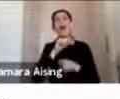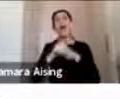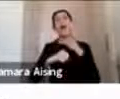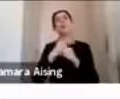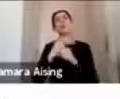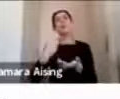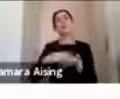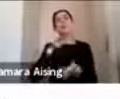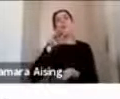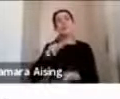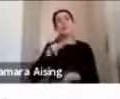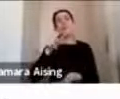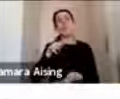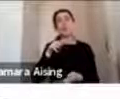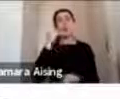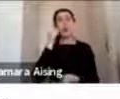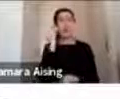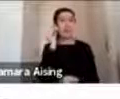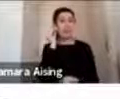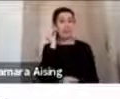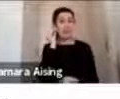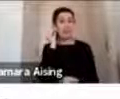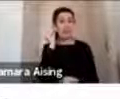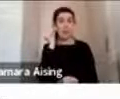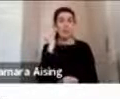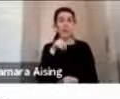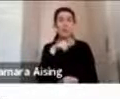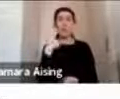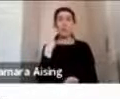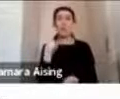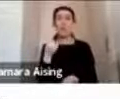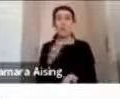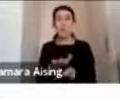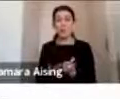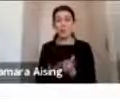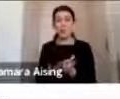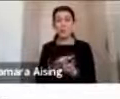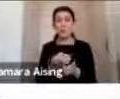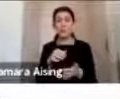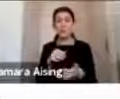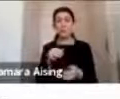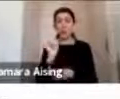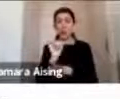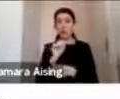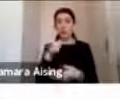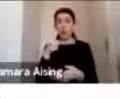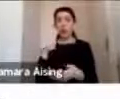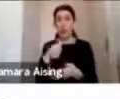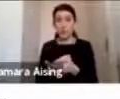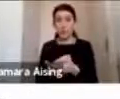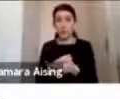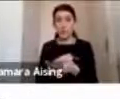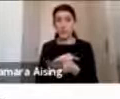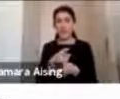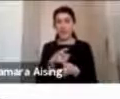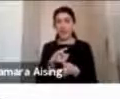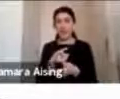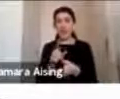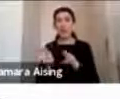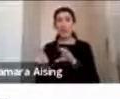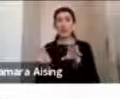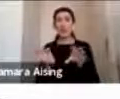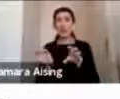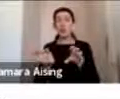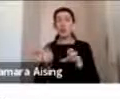niño, una niña muere producto de un accidente, digamos, y en ese accidente, como habían elementos sueltos dentro del